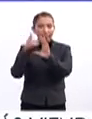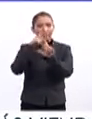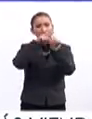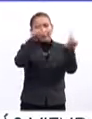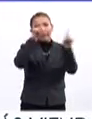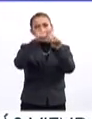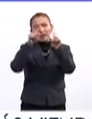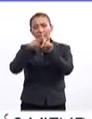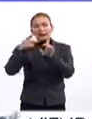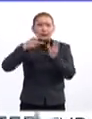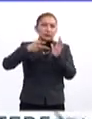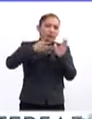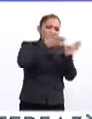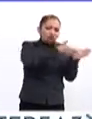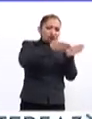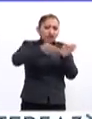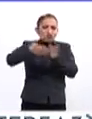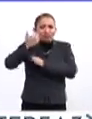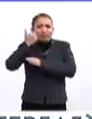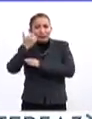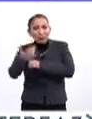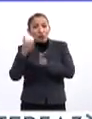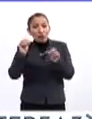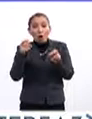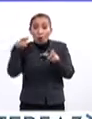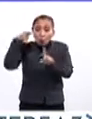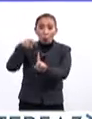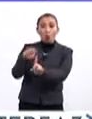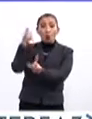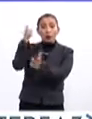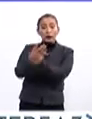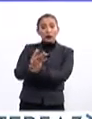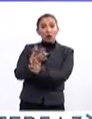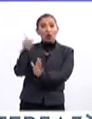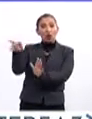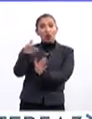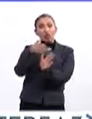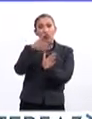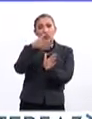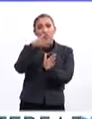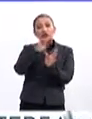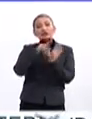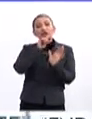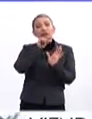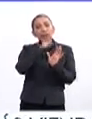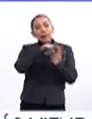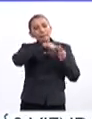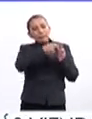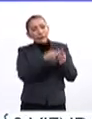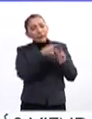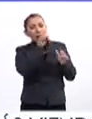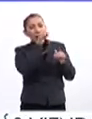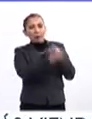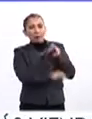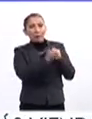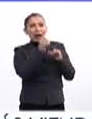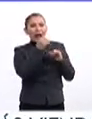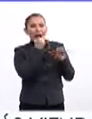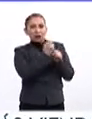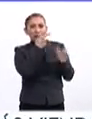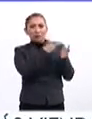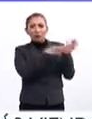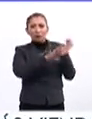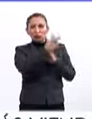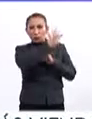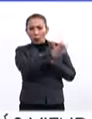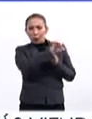varios momentos, no un corte tajante cronológico, sino que empieza a finales de la década de los